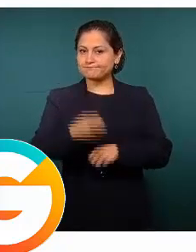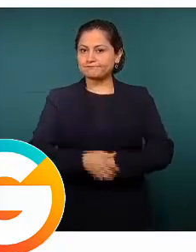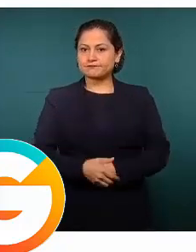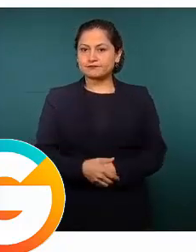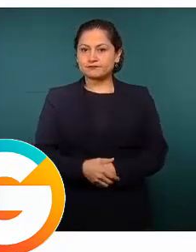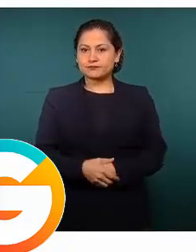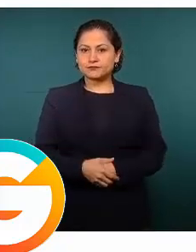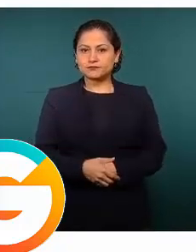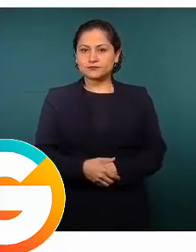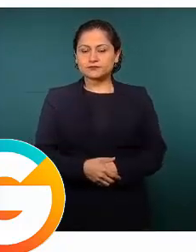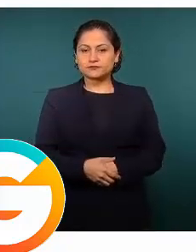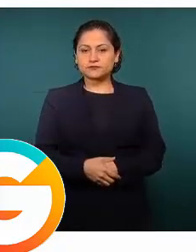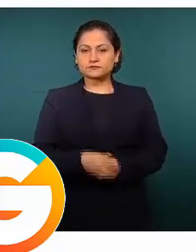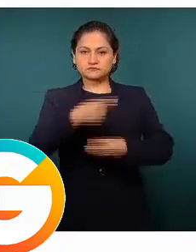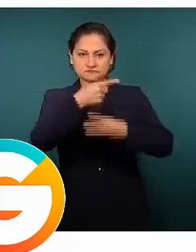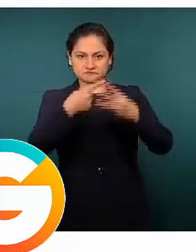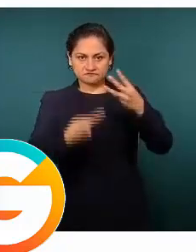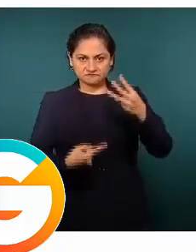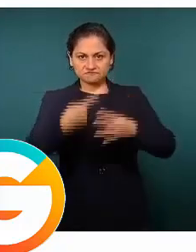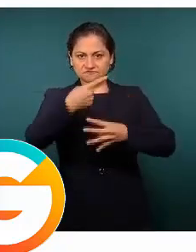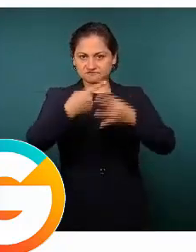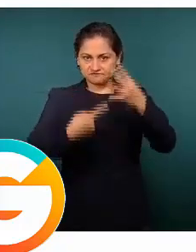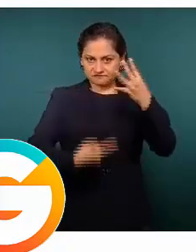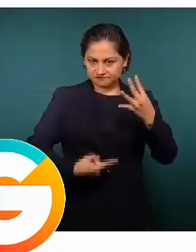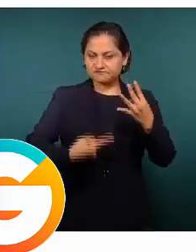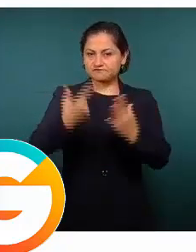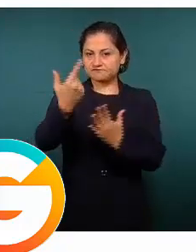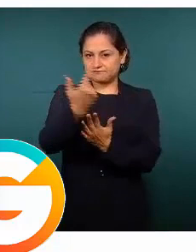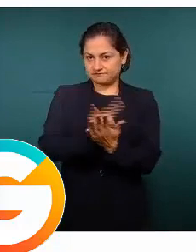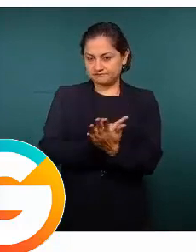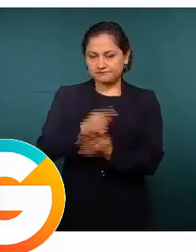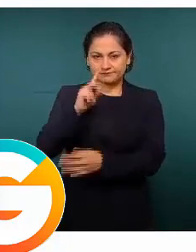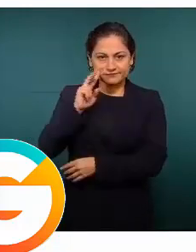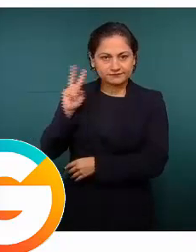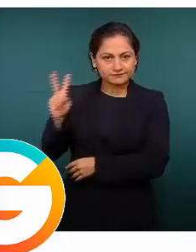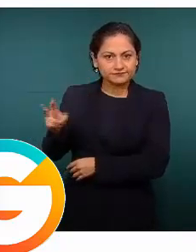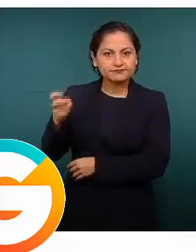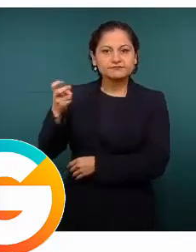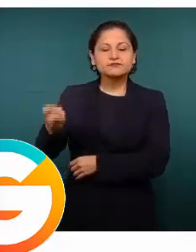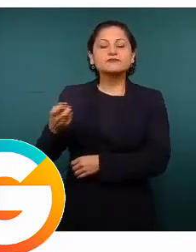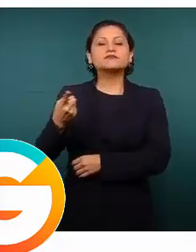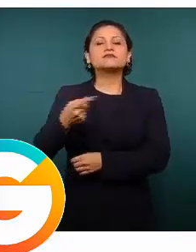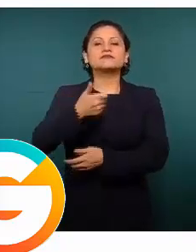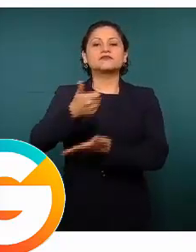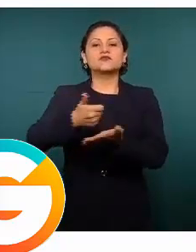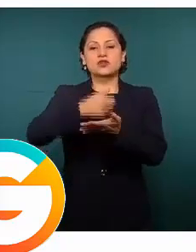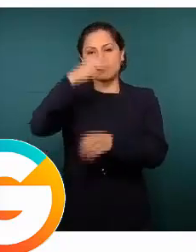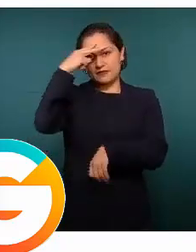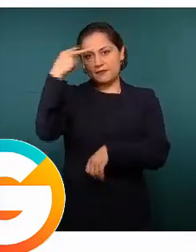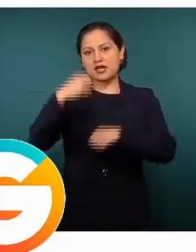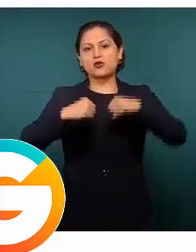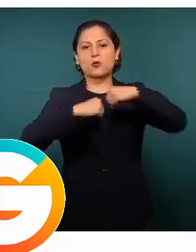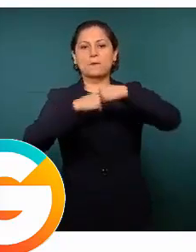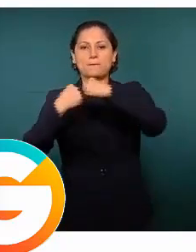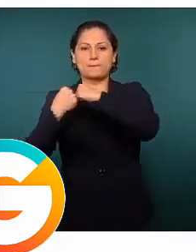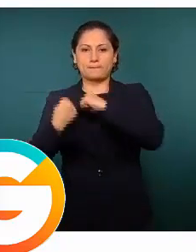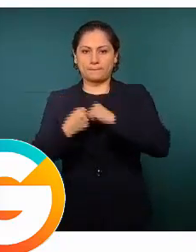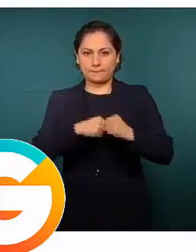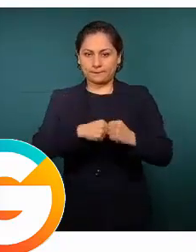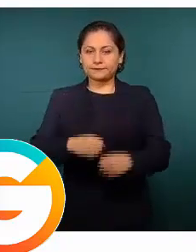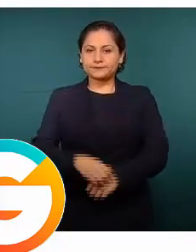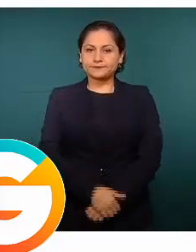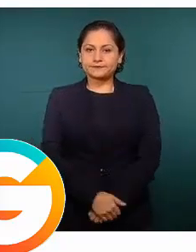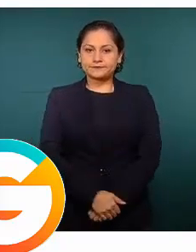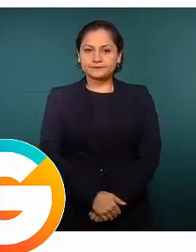que todos están aquí en la parte que colinda con la Ciudad de México. La que